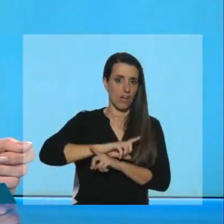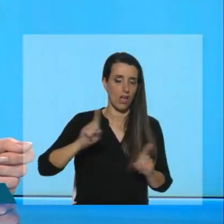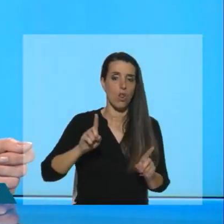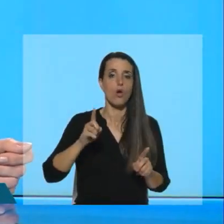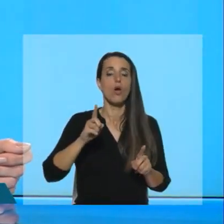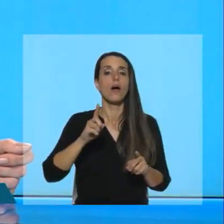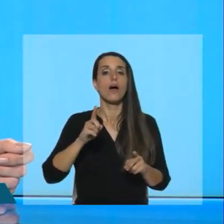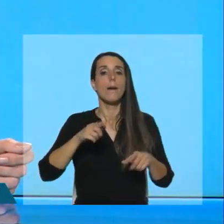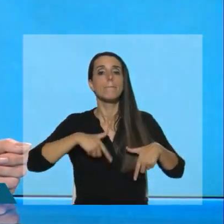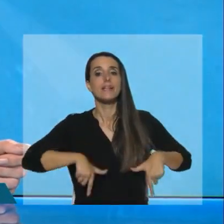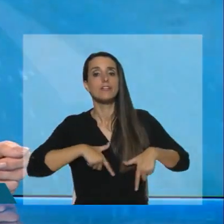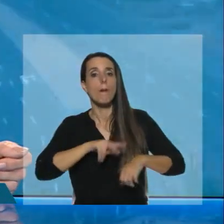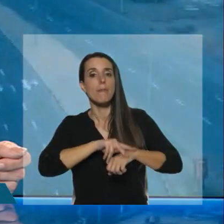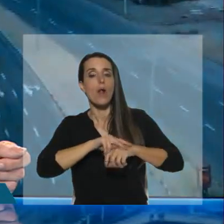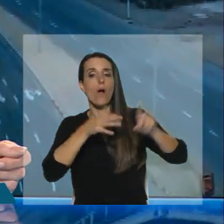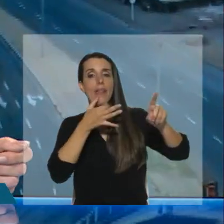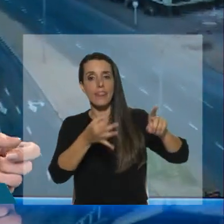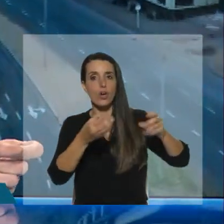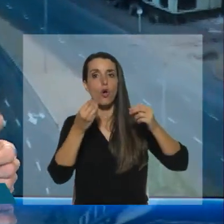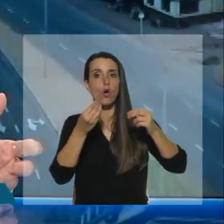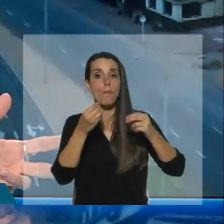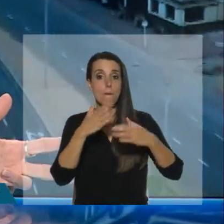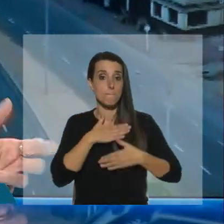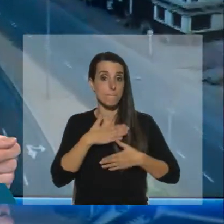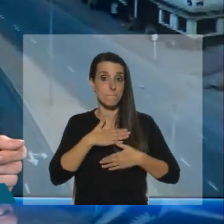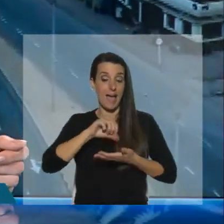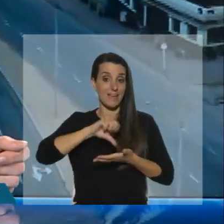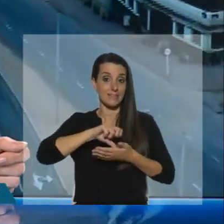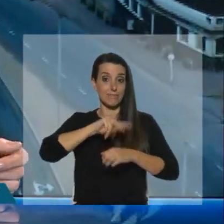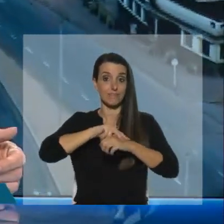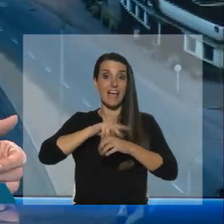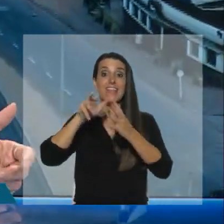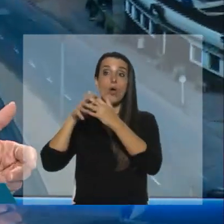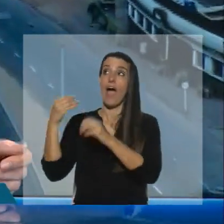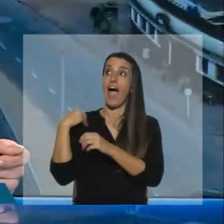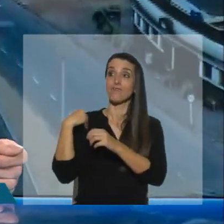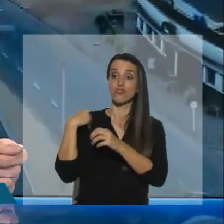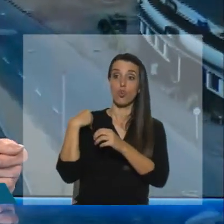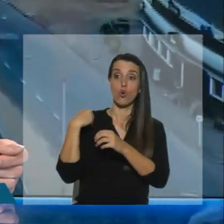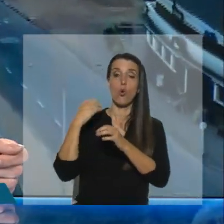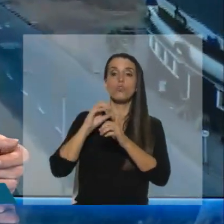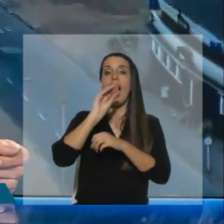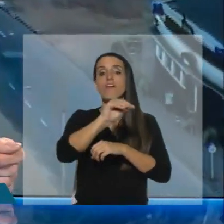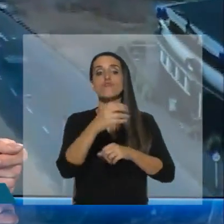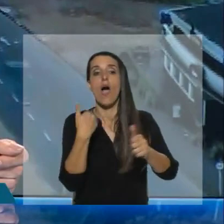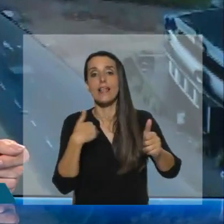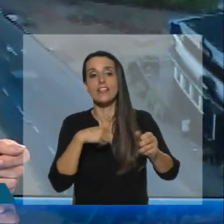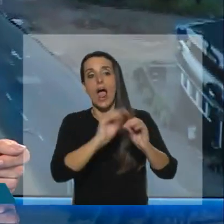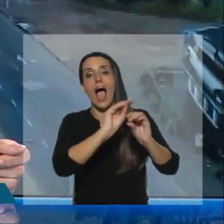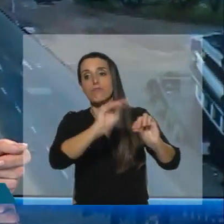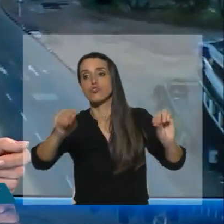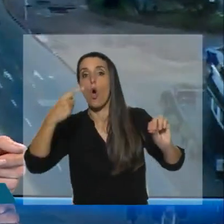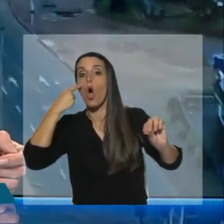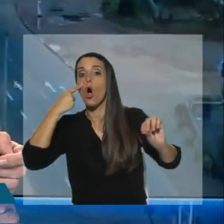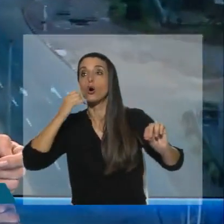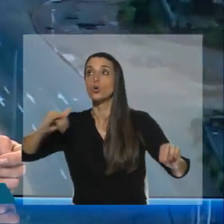Federico González, afirmó que la inteligencia de su país, alertada por Estados Unidos, informó a la Argentina y a otros países de la